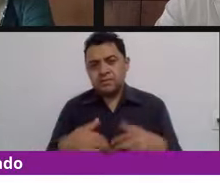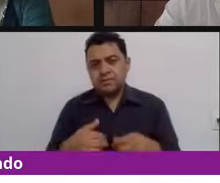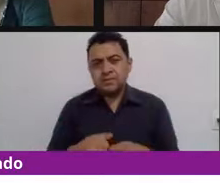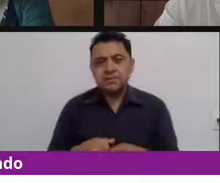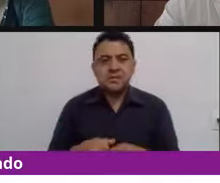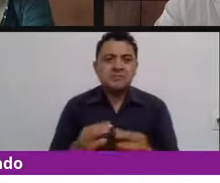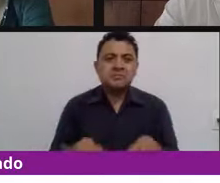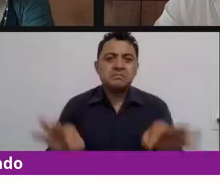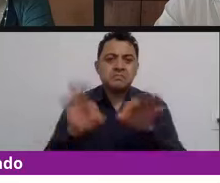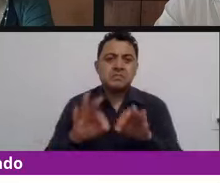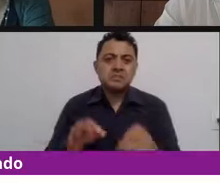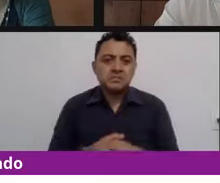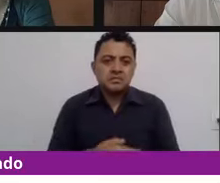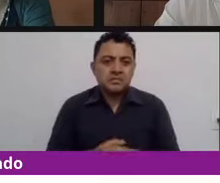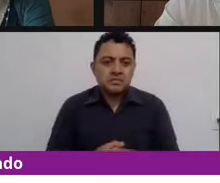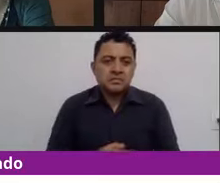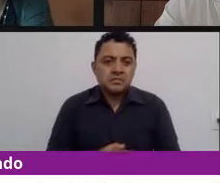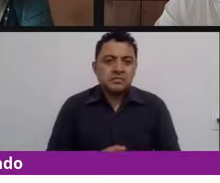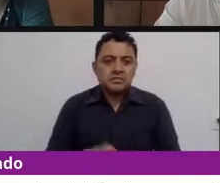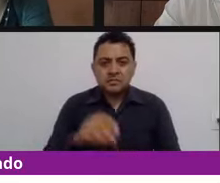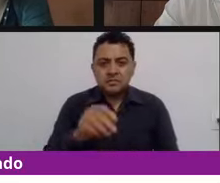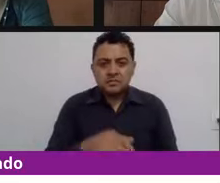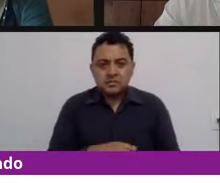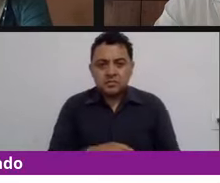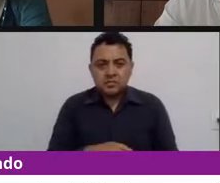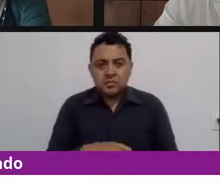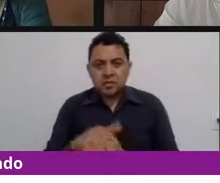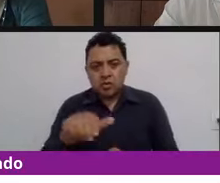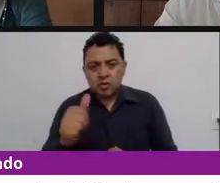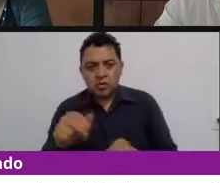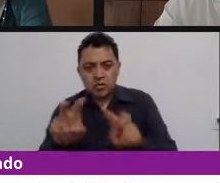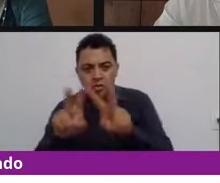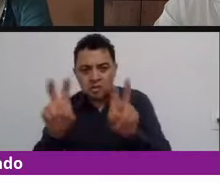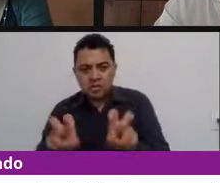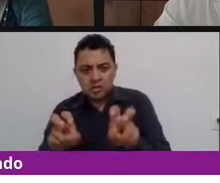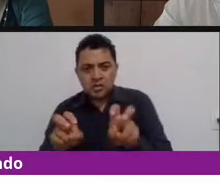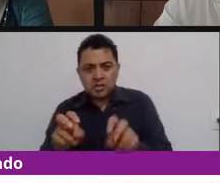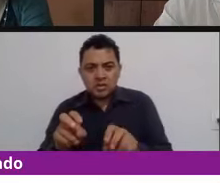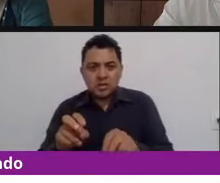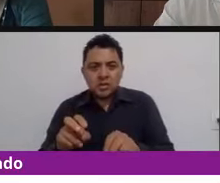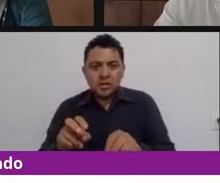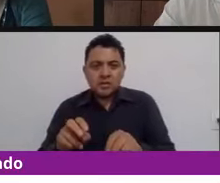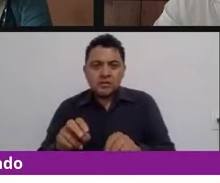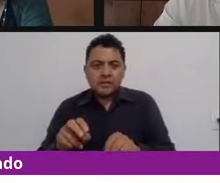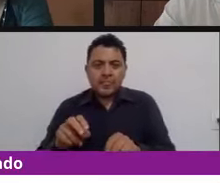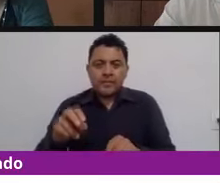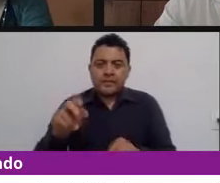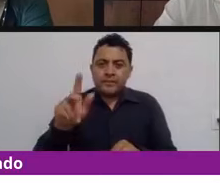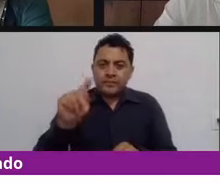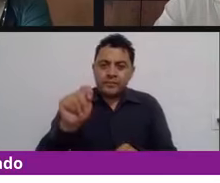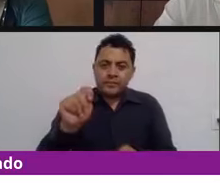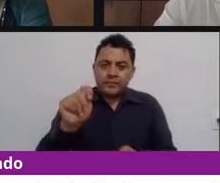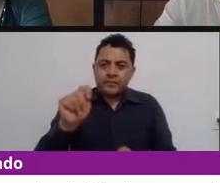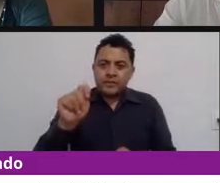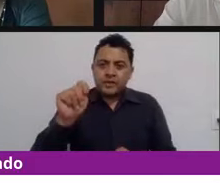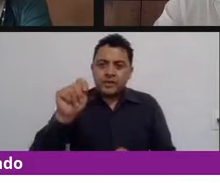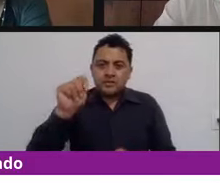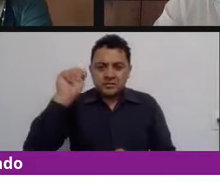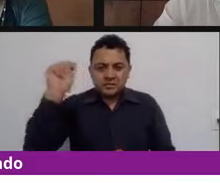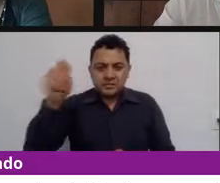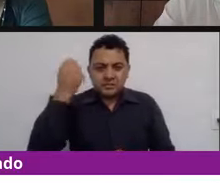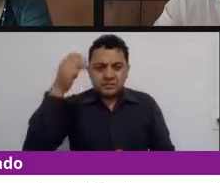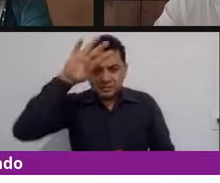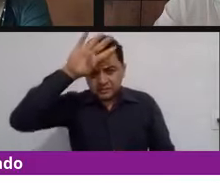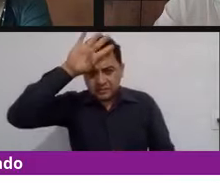que surgió también increíblemente el el el el tec de Monterrey sacó esta aplicación que va a ir midiendo